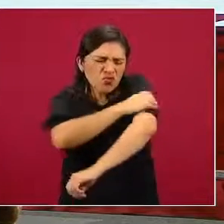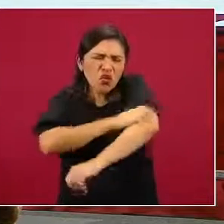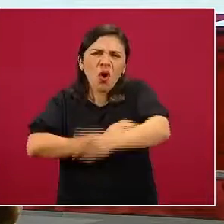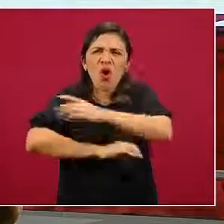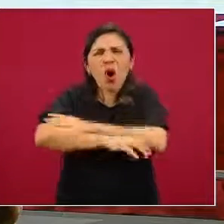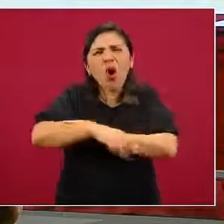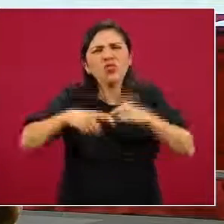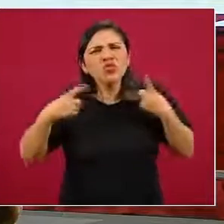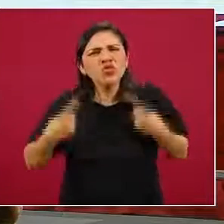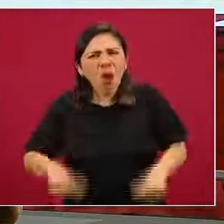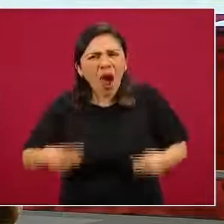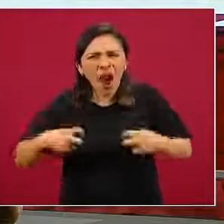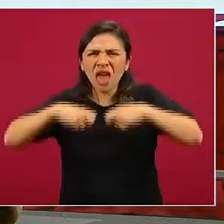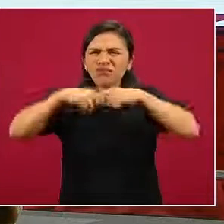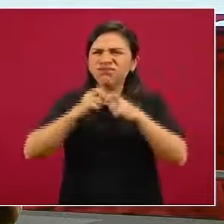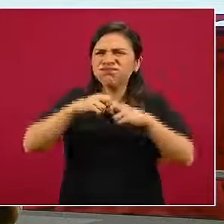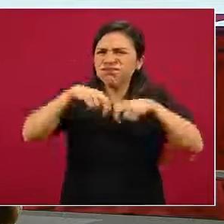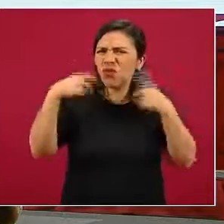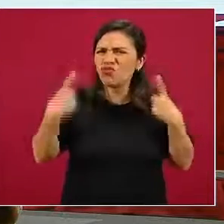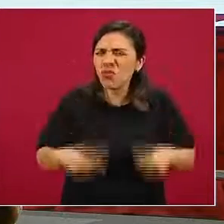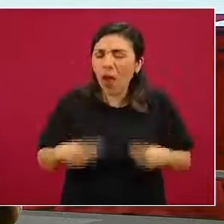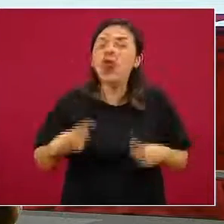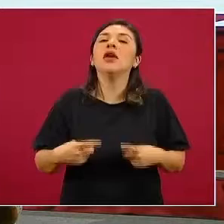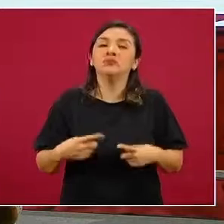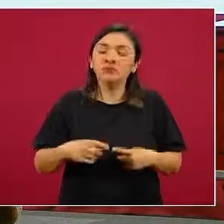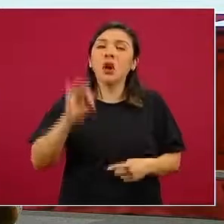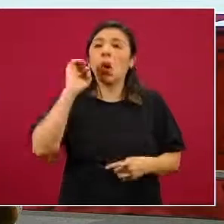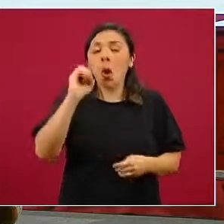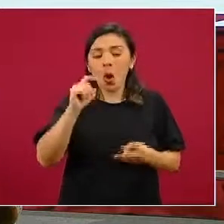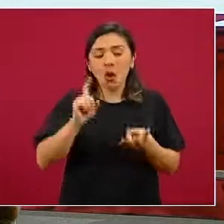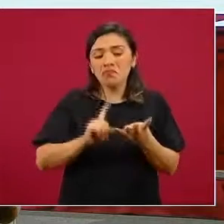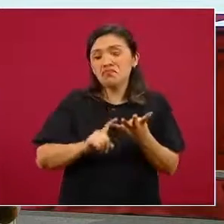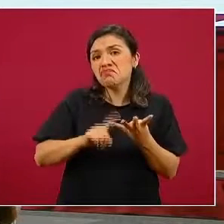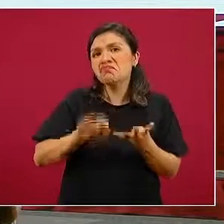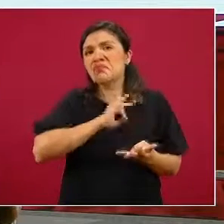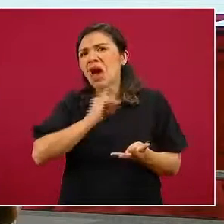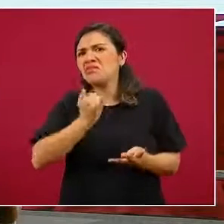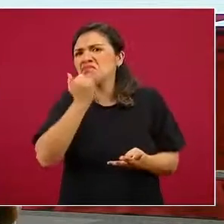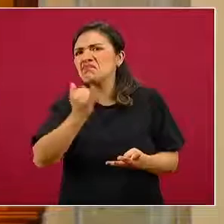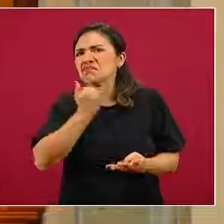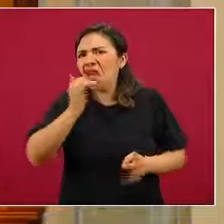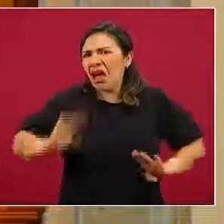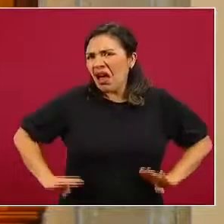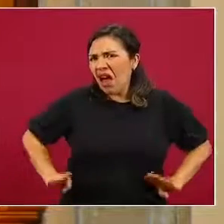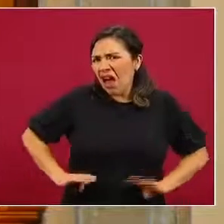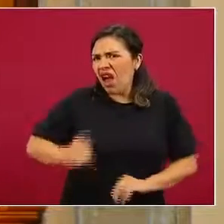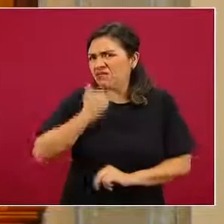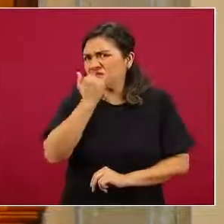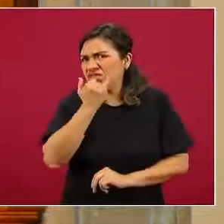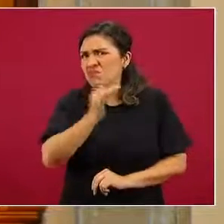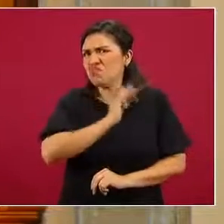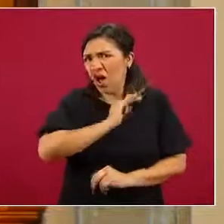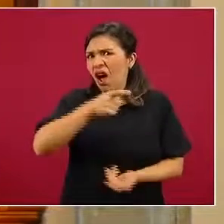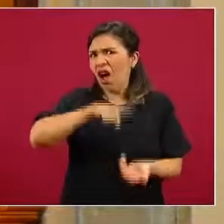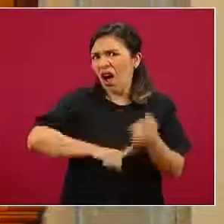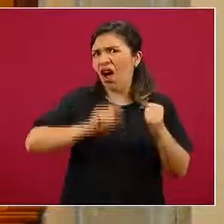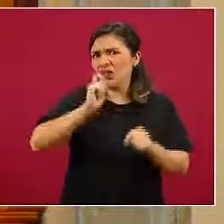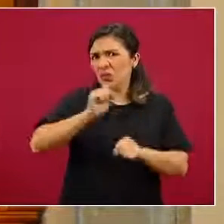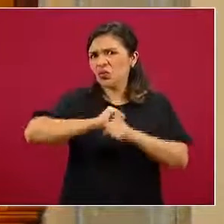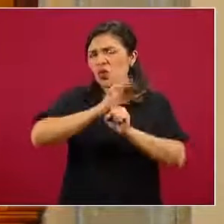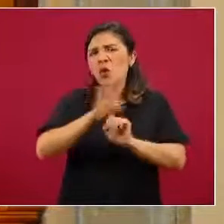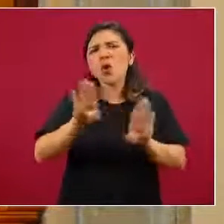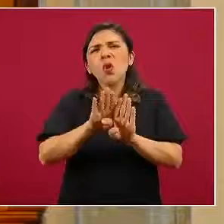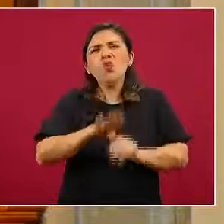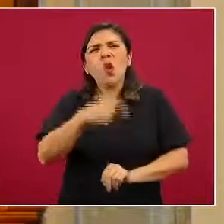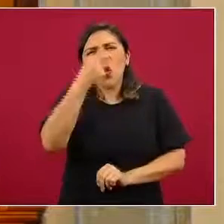dolores de las articulaciones y lógicamente signos y síntomas que en su momento representan a lo que conocemos como un